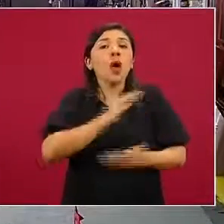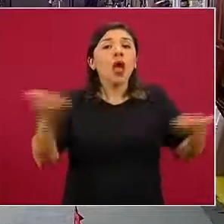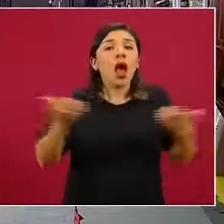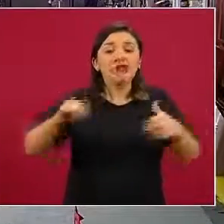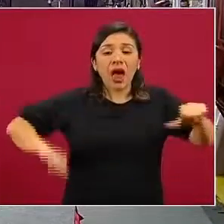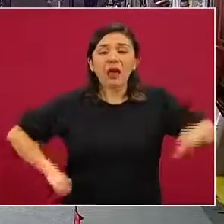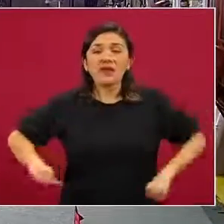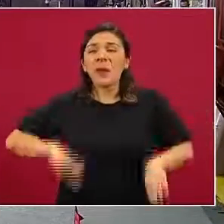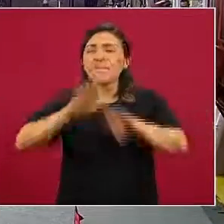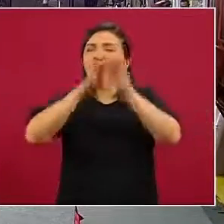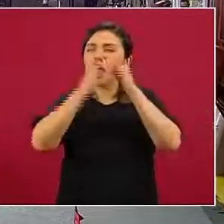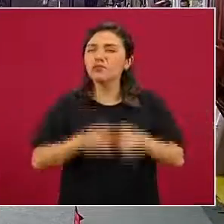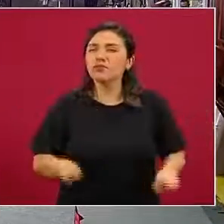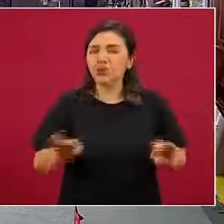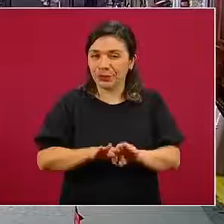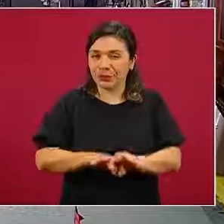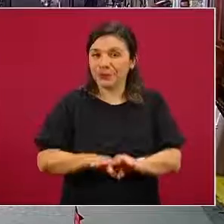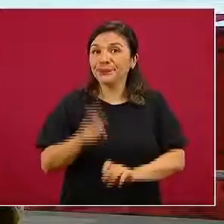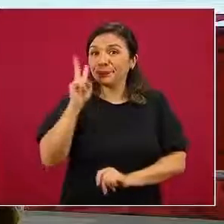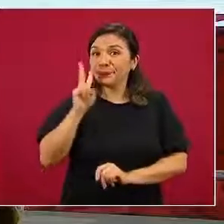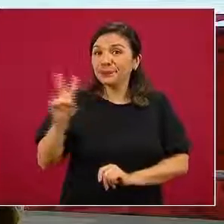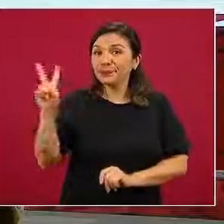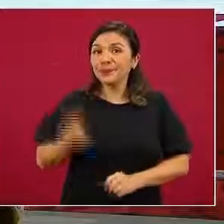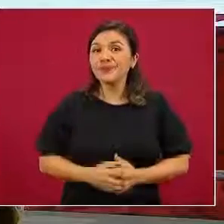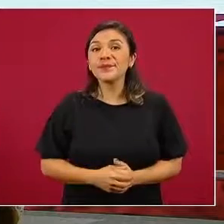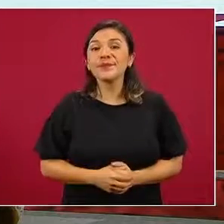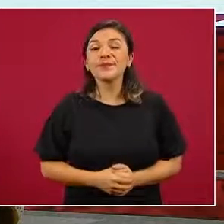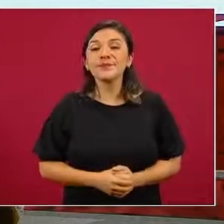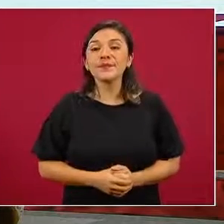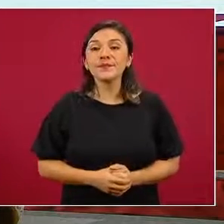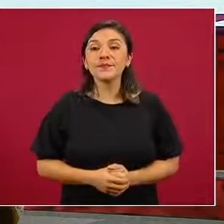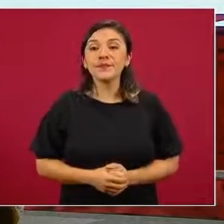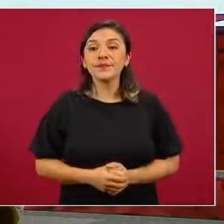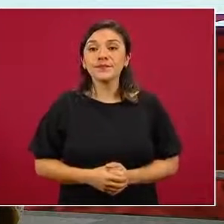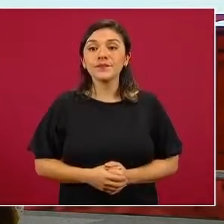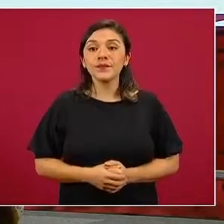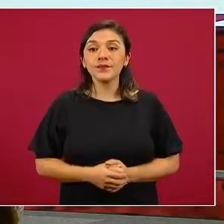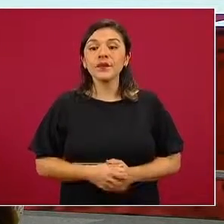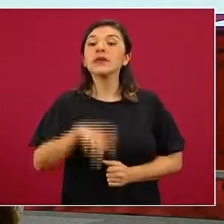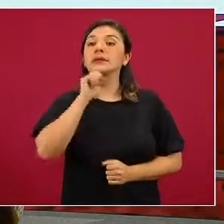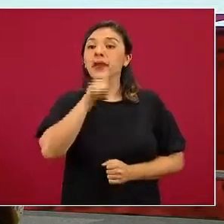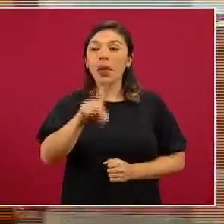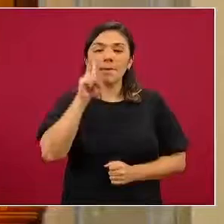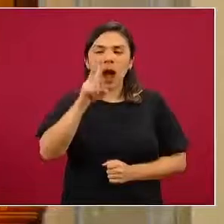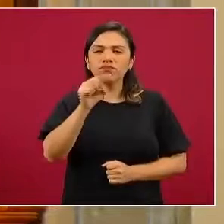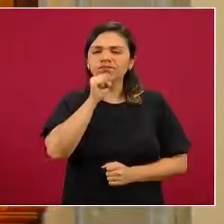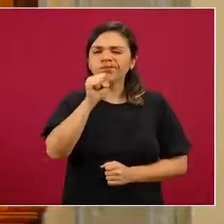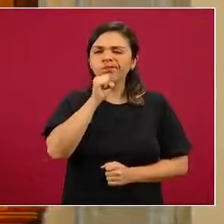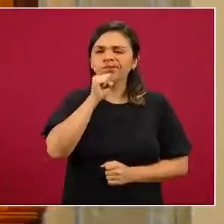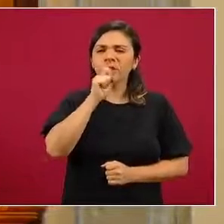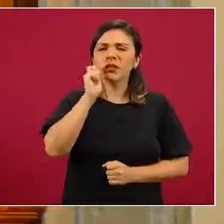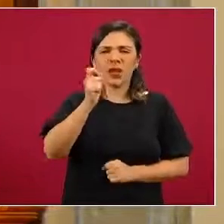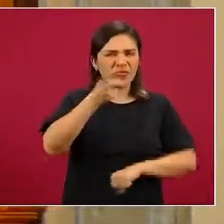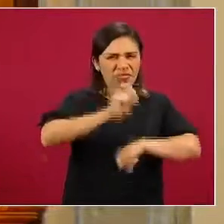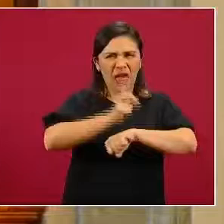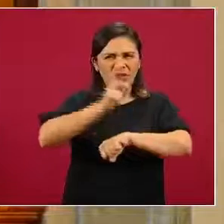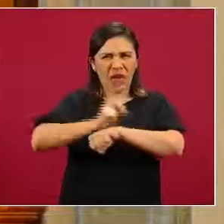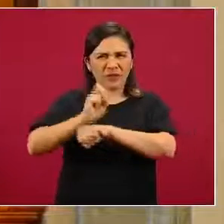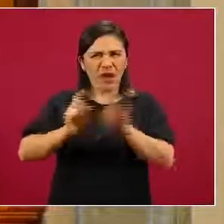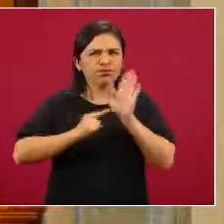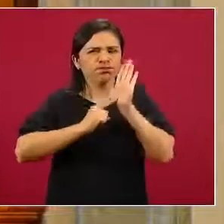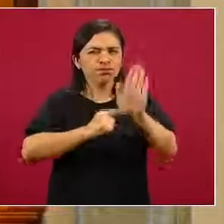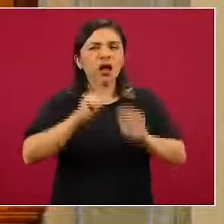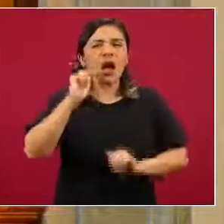esenciales. Vamos a también revisar un indicador que vemos todos los días y damos